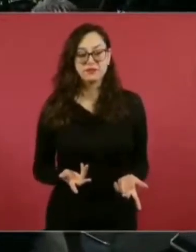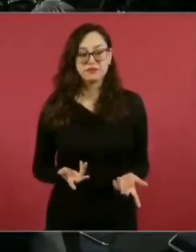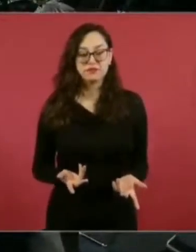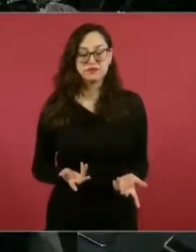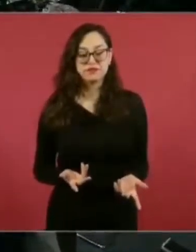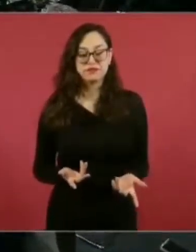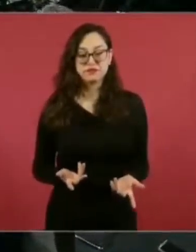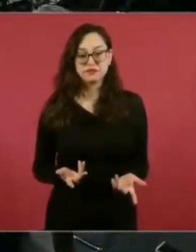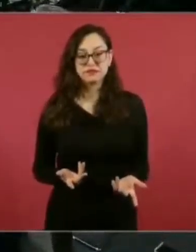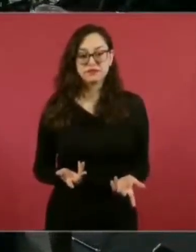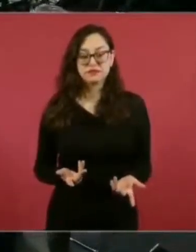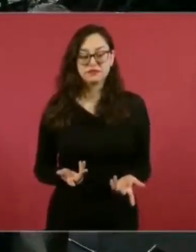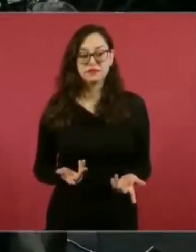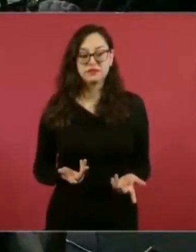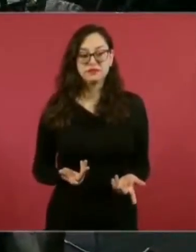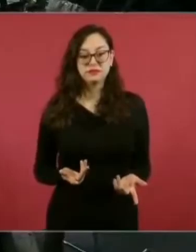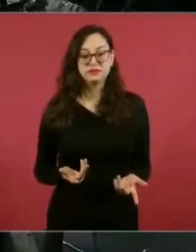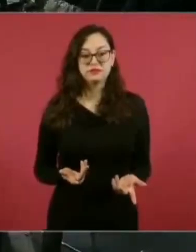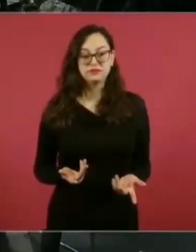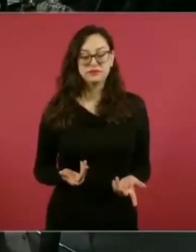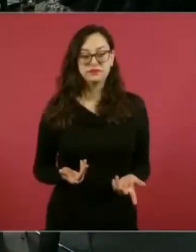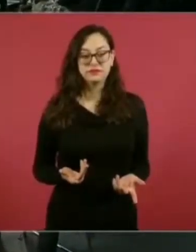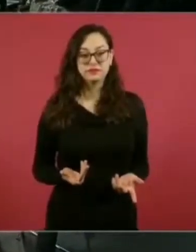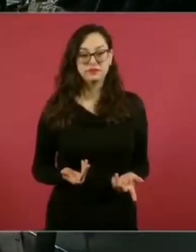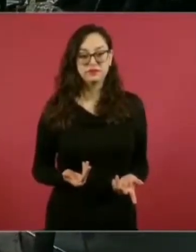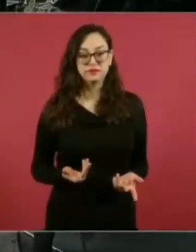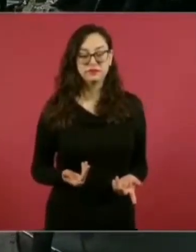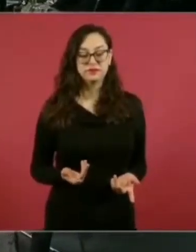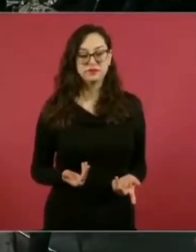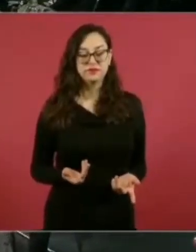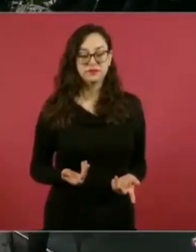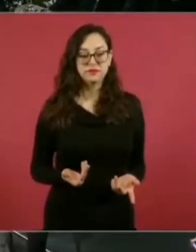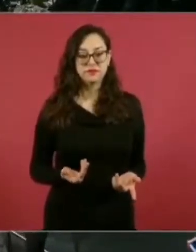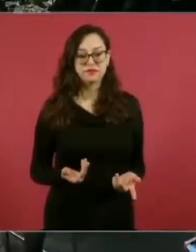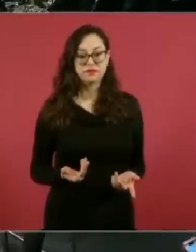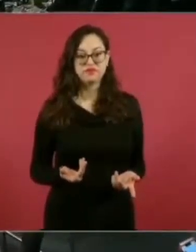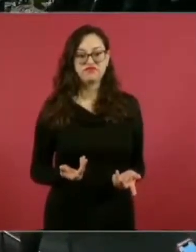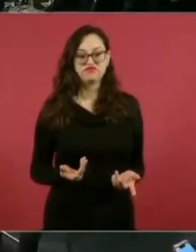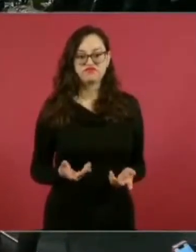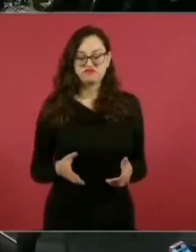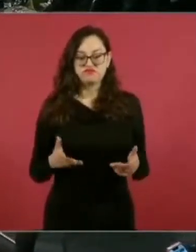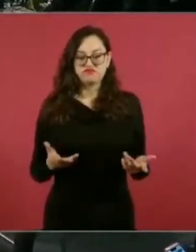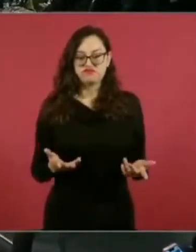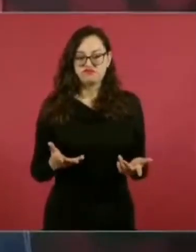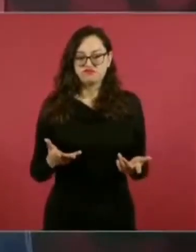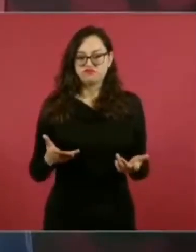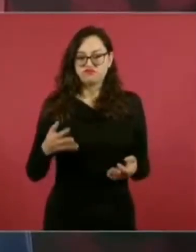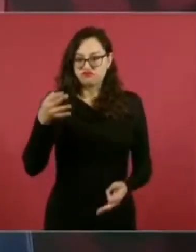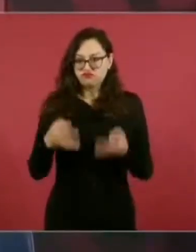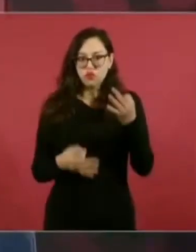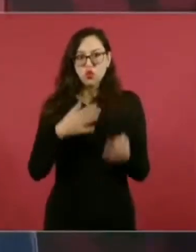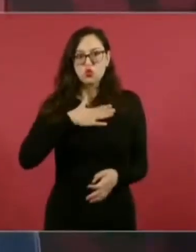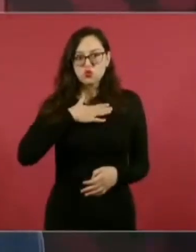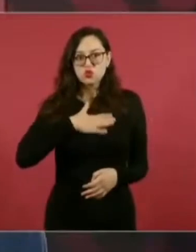una verdadera impartición de justicia.